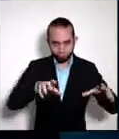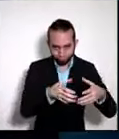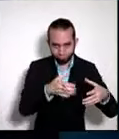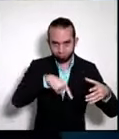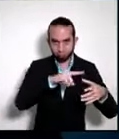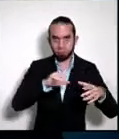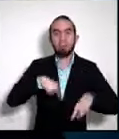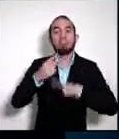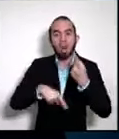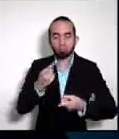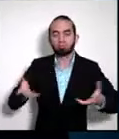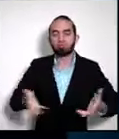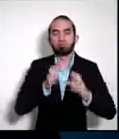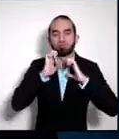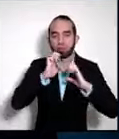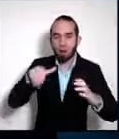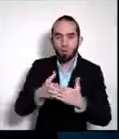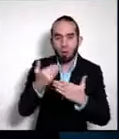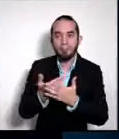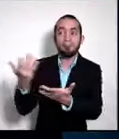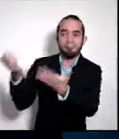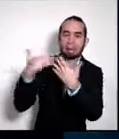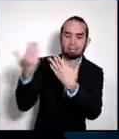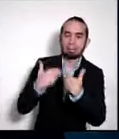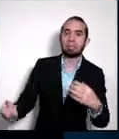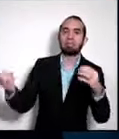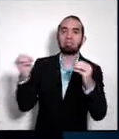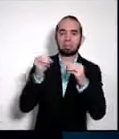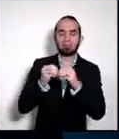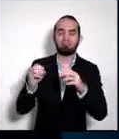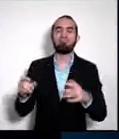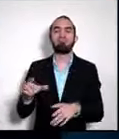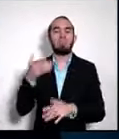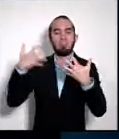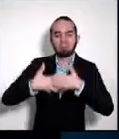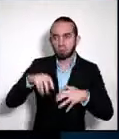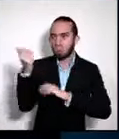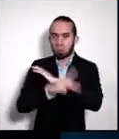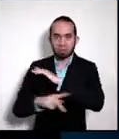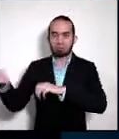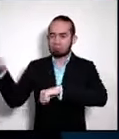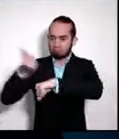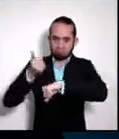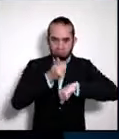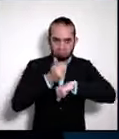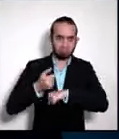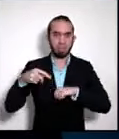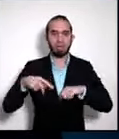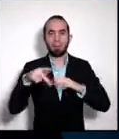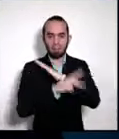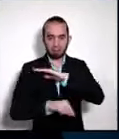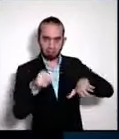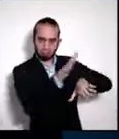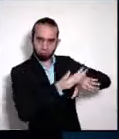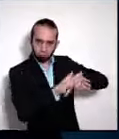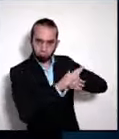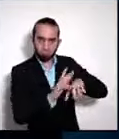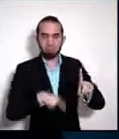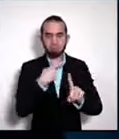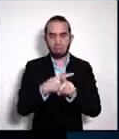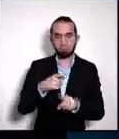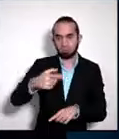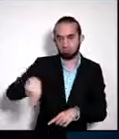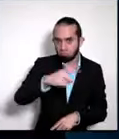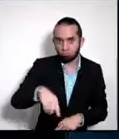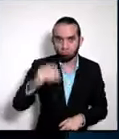trabajar para continuar atrayendo la inversión extranjera al país y generando los empleos que nuestra